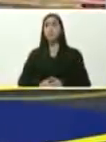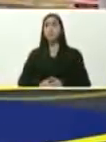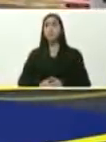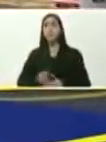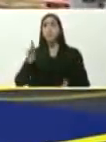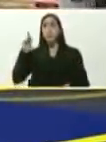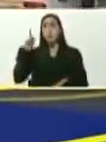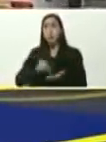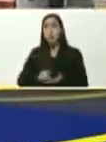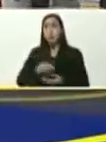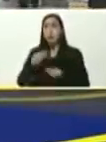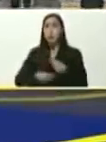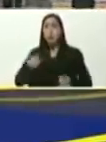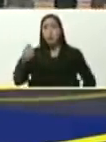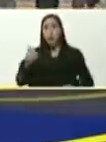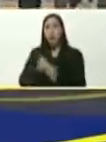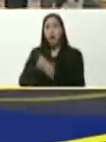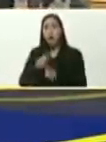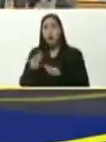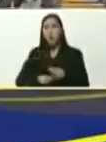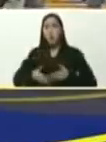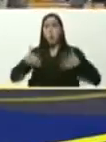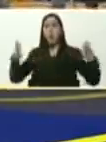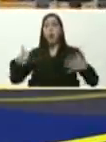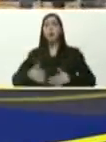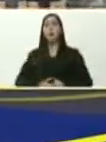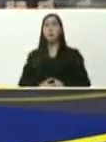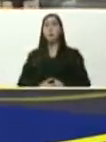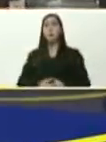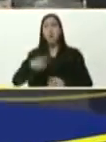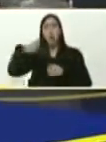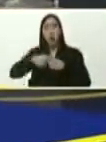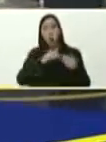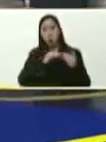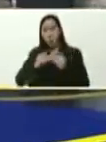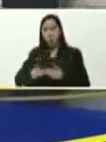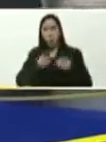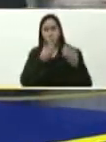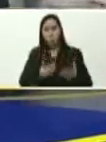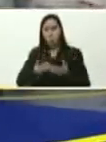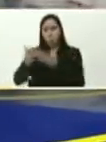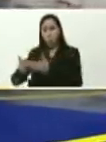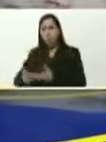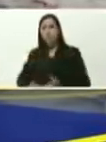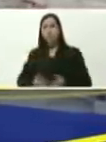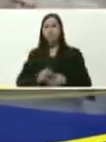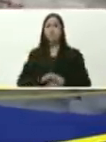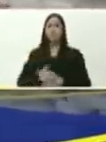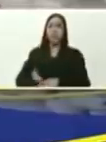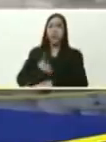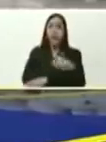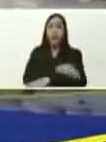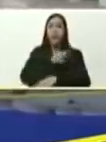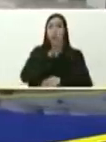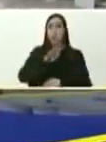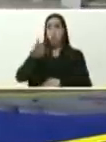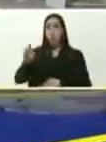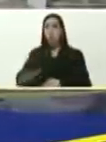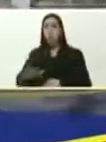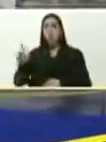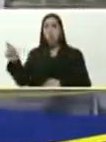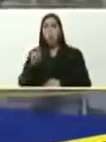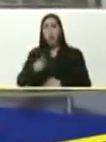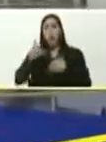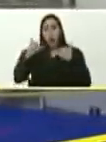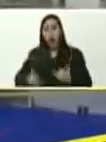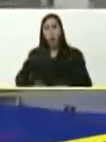Miranda, hemos hecho un esfuerzo gigantesco, el gas llegaba, a cada comunidad, cada 4 o 5 meses, hoy, todas las comunidades de Miranda, tienen